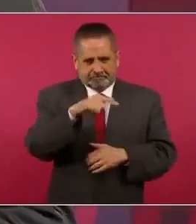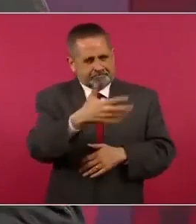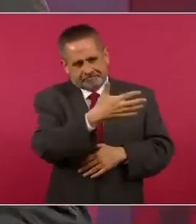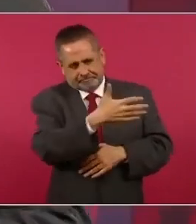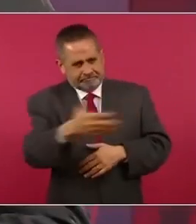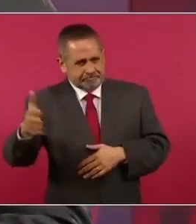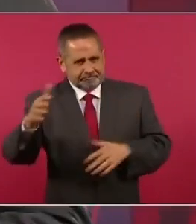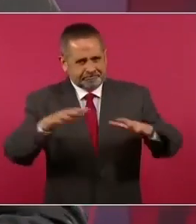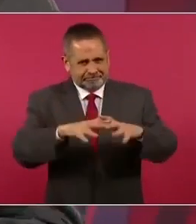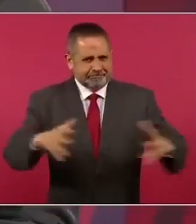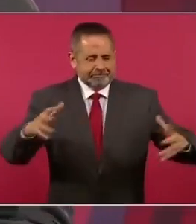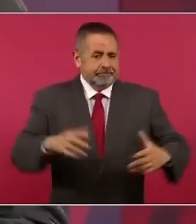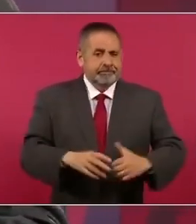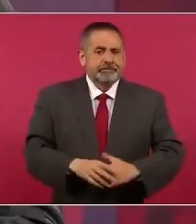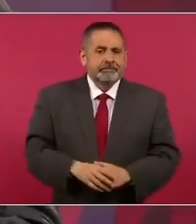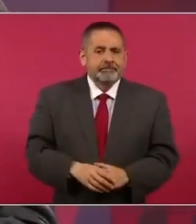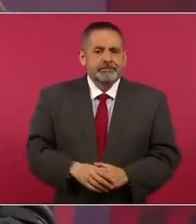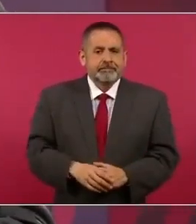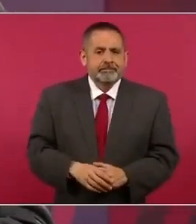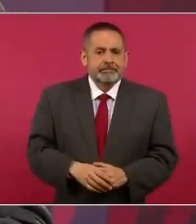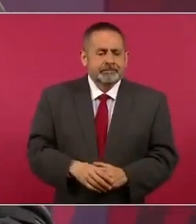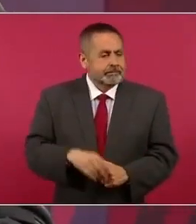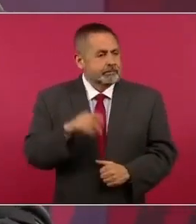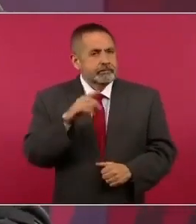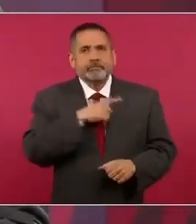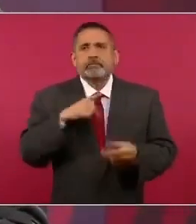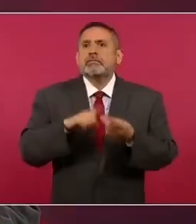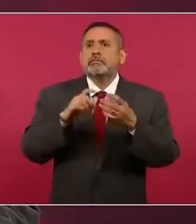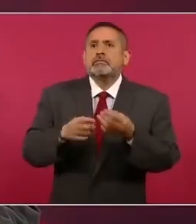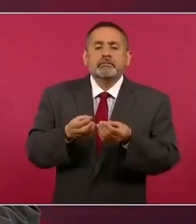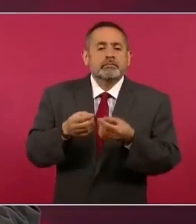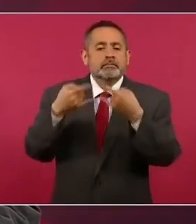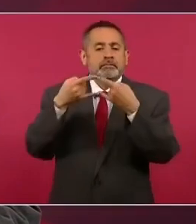pues se tienen que tener salidas de emergencia